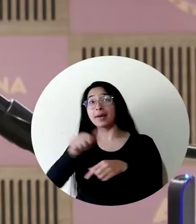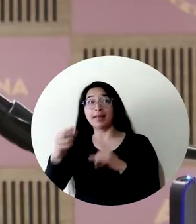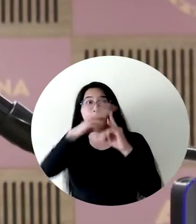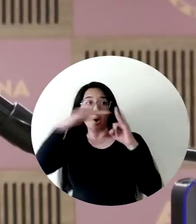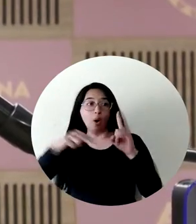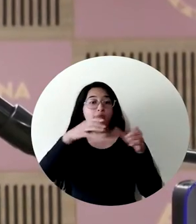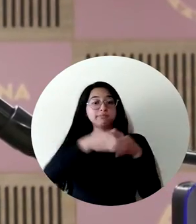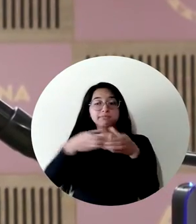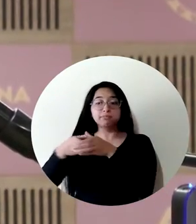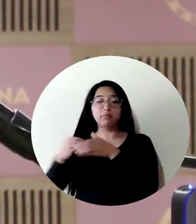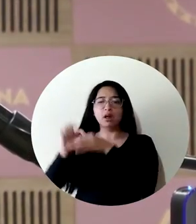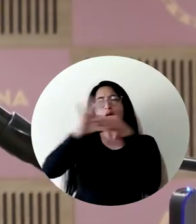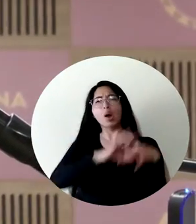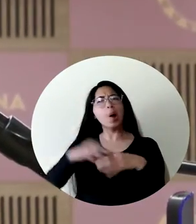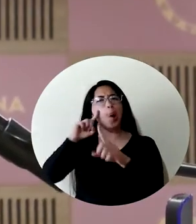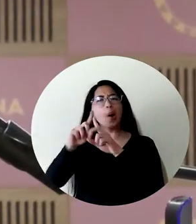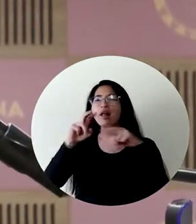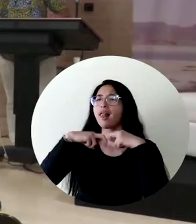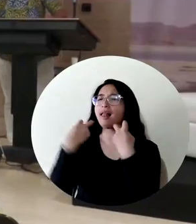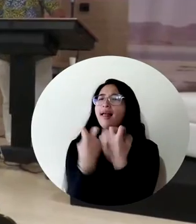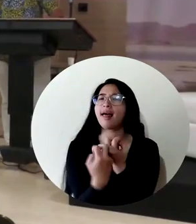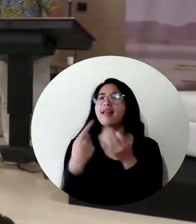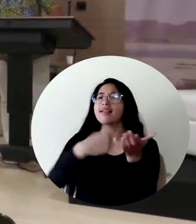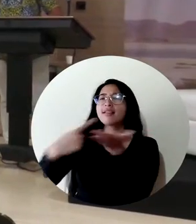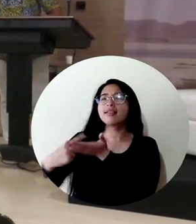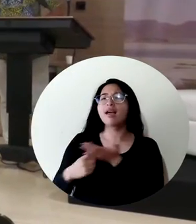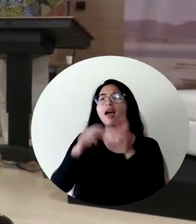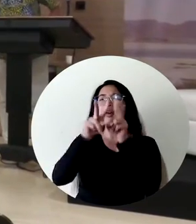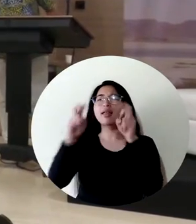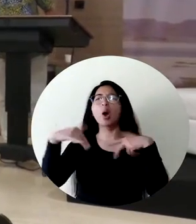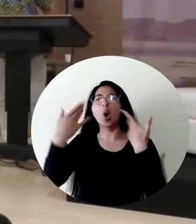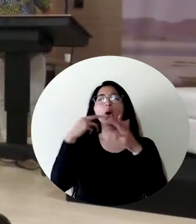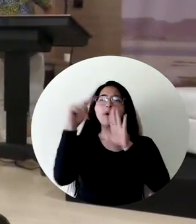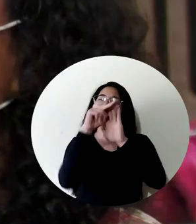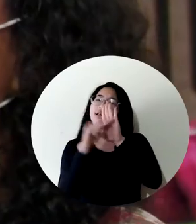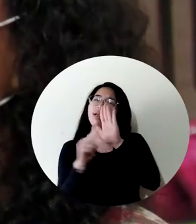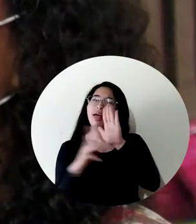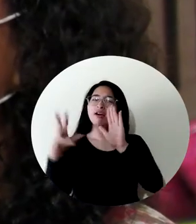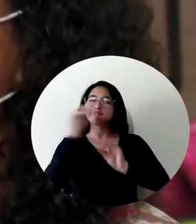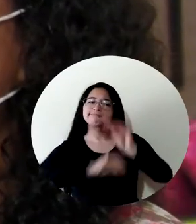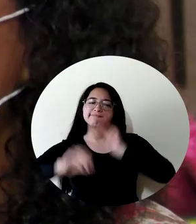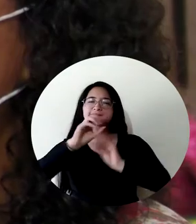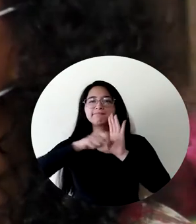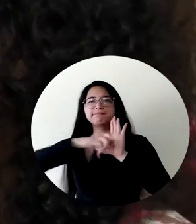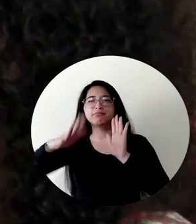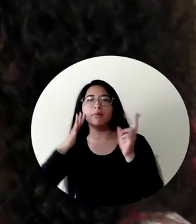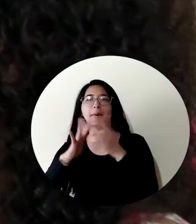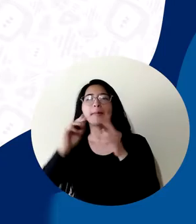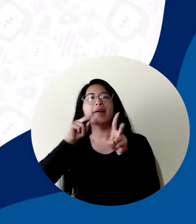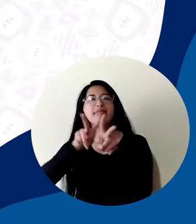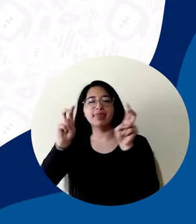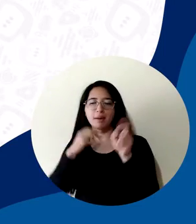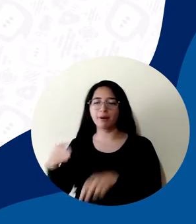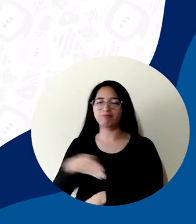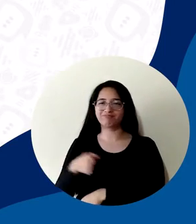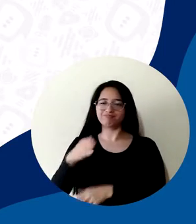dialogaron con comunidades pesqueras de la región sobre la importancia de la ciencia en la construcción de políticas públicas.